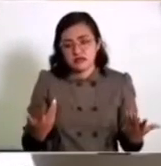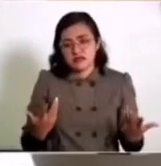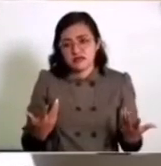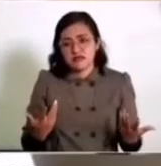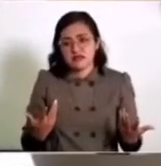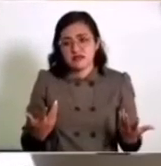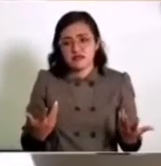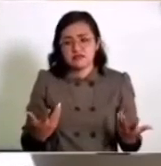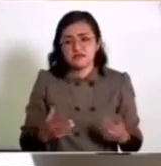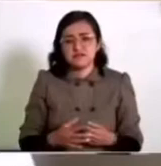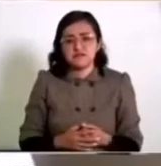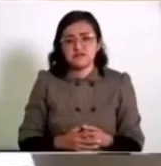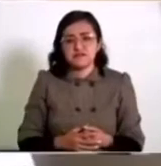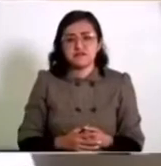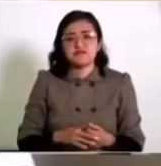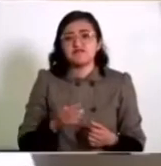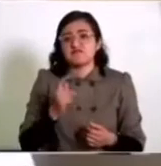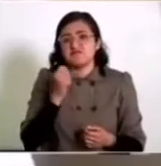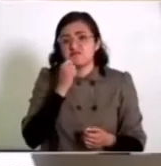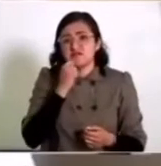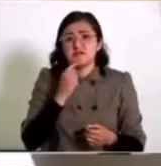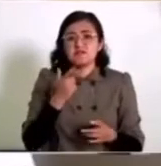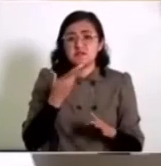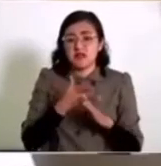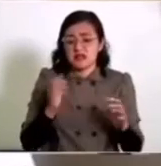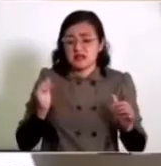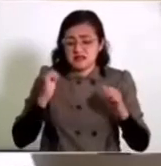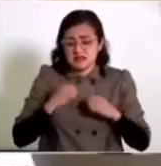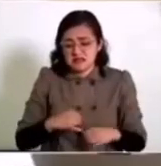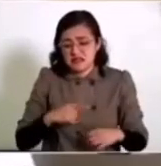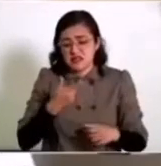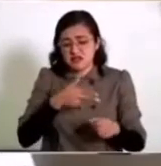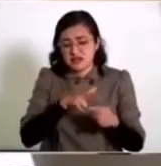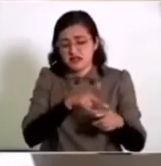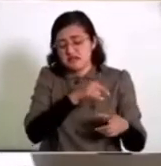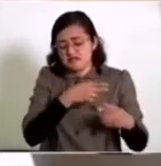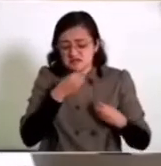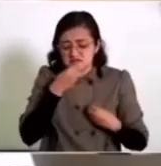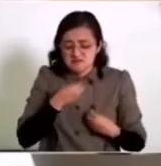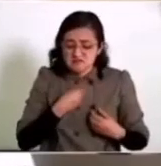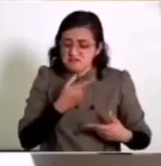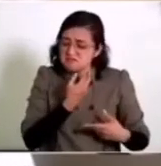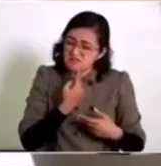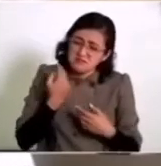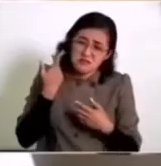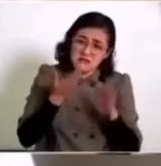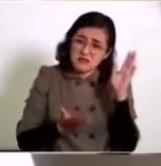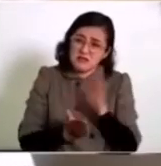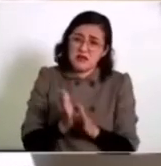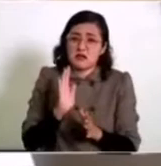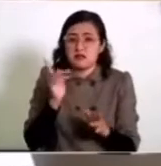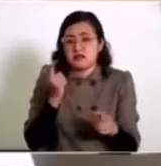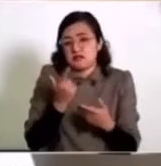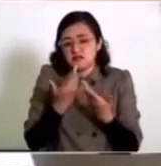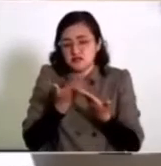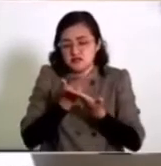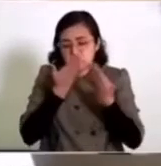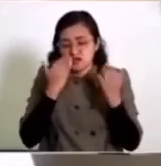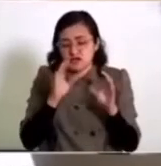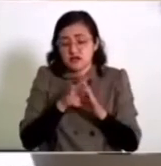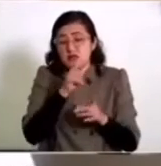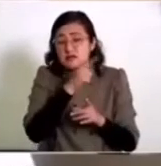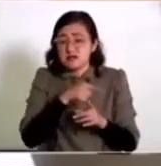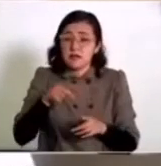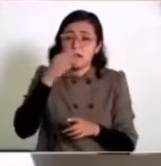en bata inclusive, va otra vez a la Margarita, porque ella ya tiene trabajos de